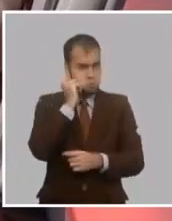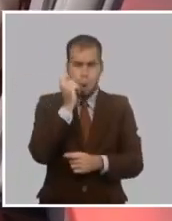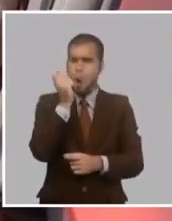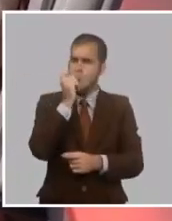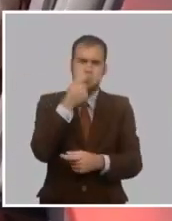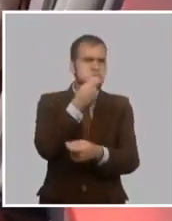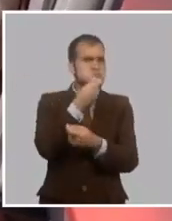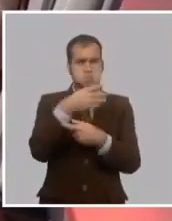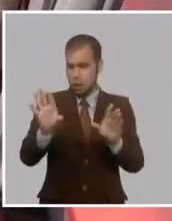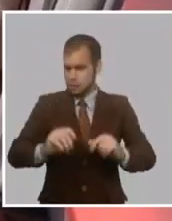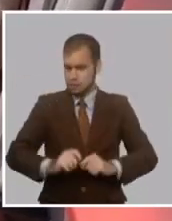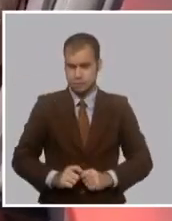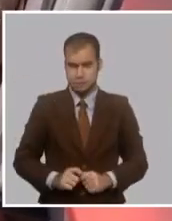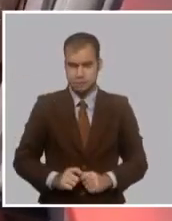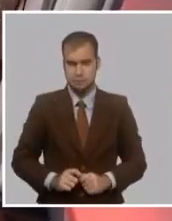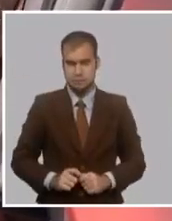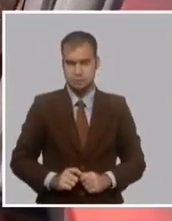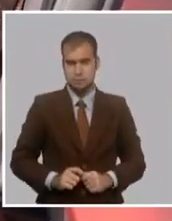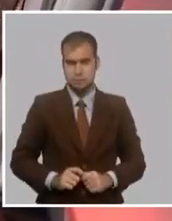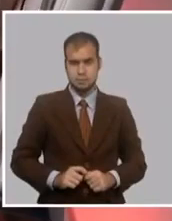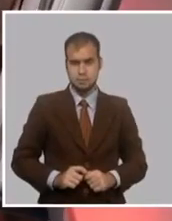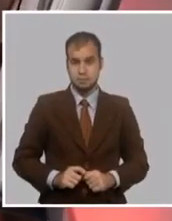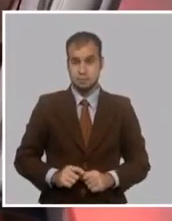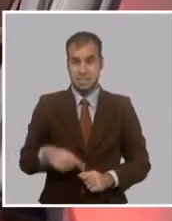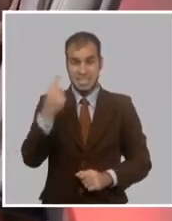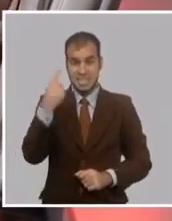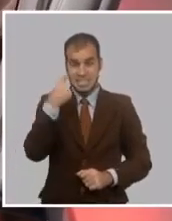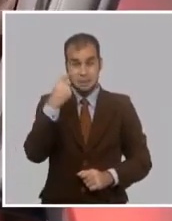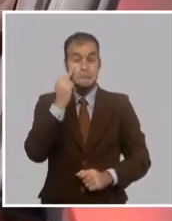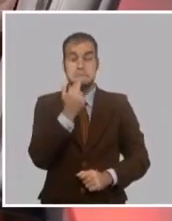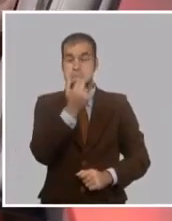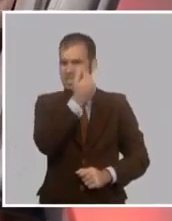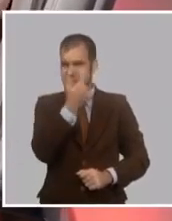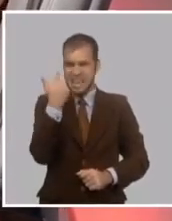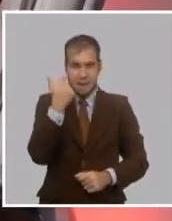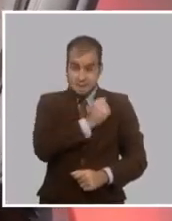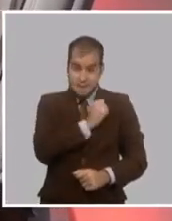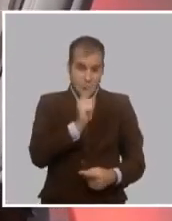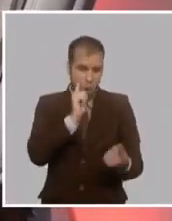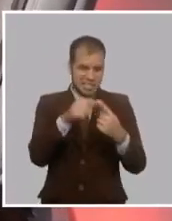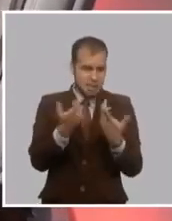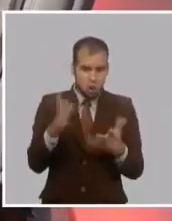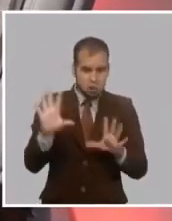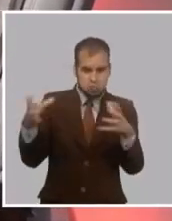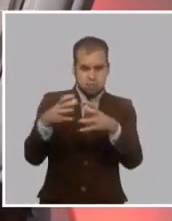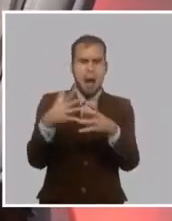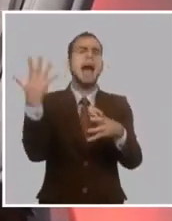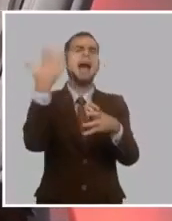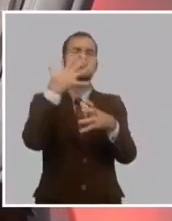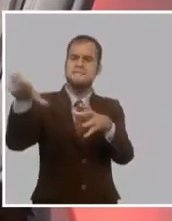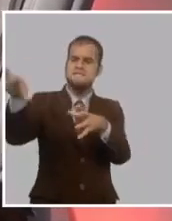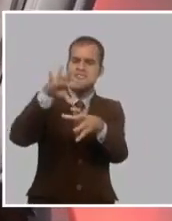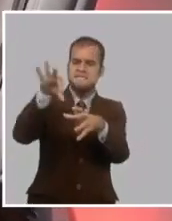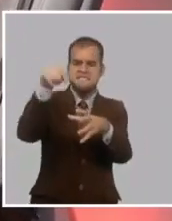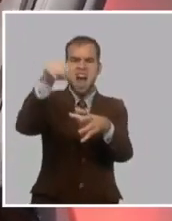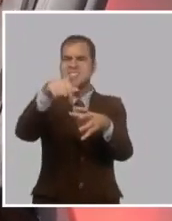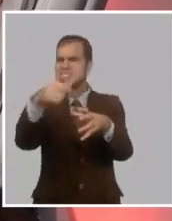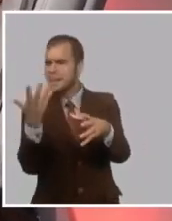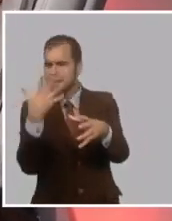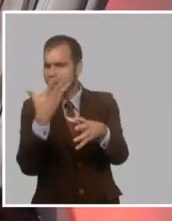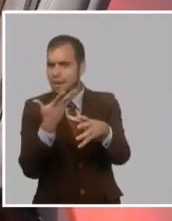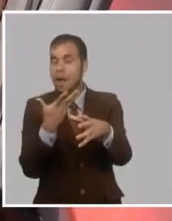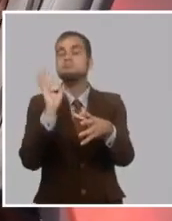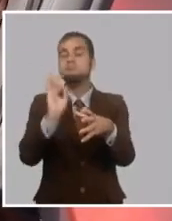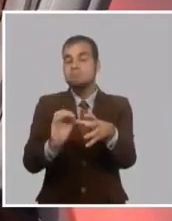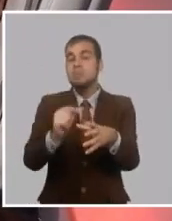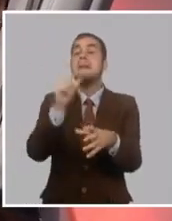O sea, que este es un hombre que quiere la unidad mayor posible, pero está pensando que esa unidad parta de los pobres, de los más humildes, porque son